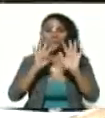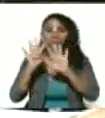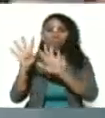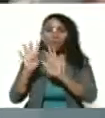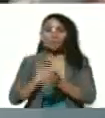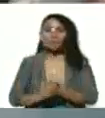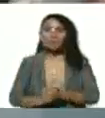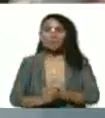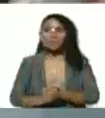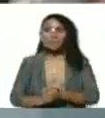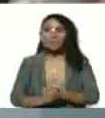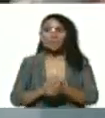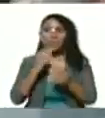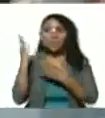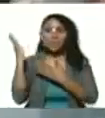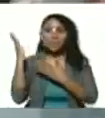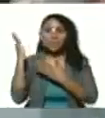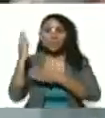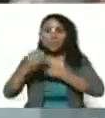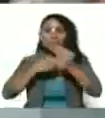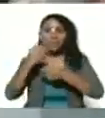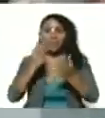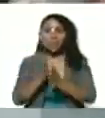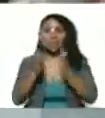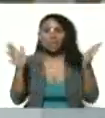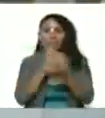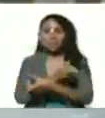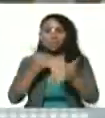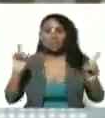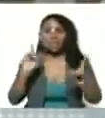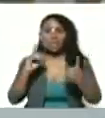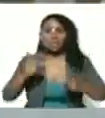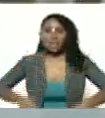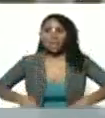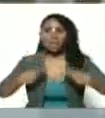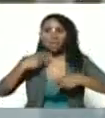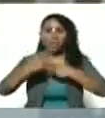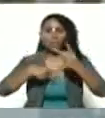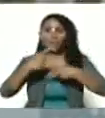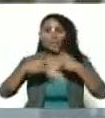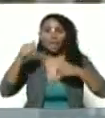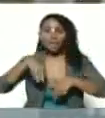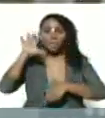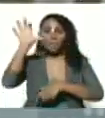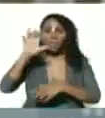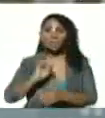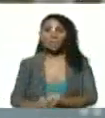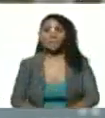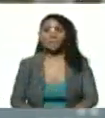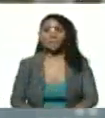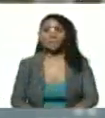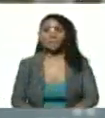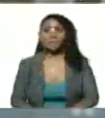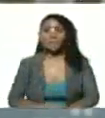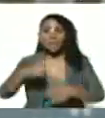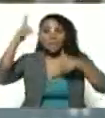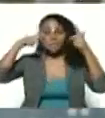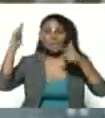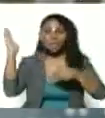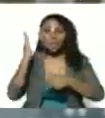Chávez fue el gran democratizador de la vida política del país. Chávez vino